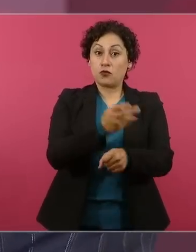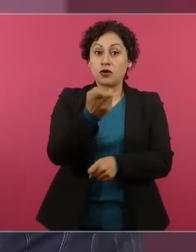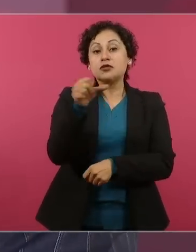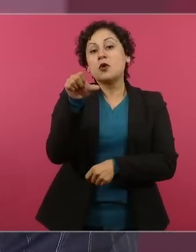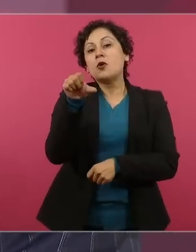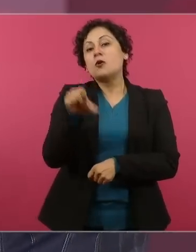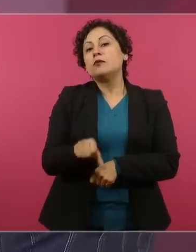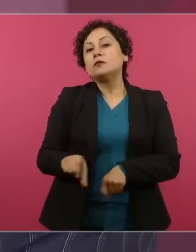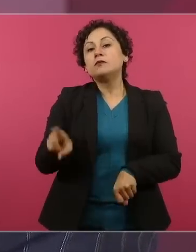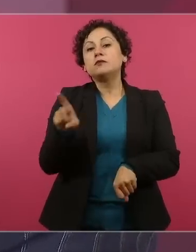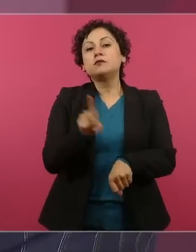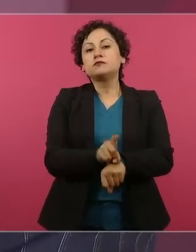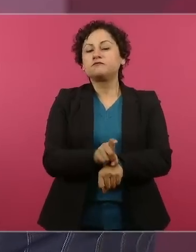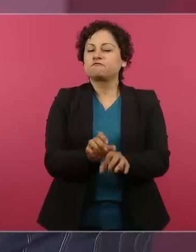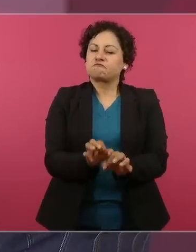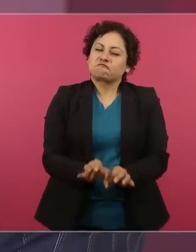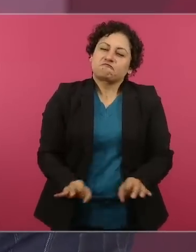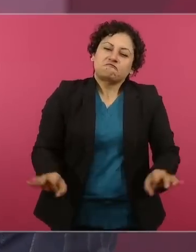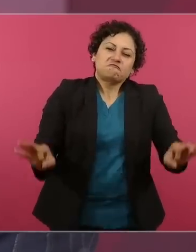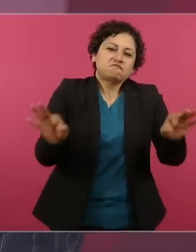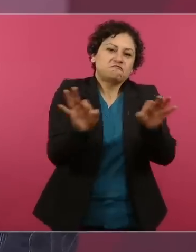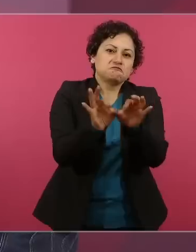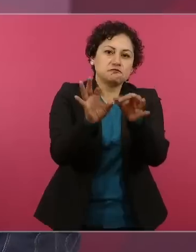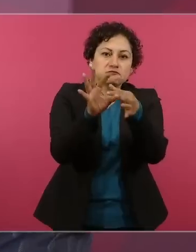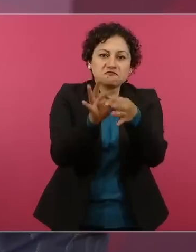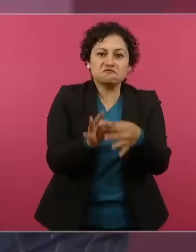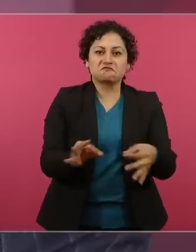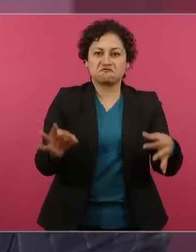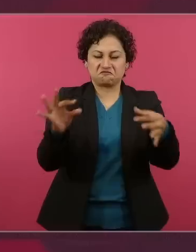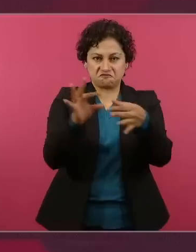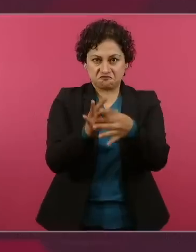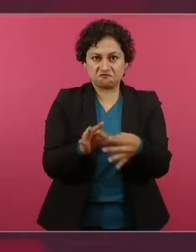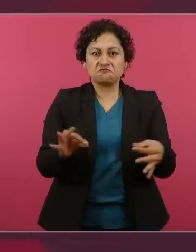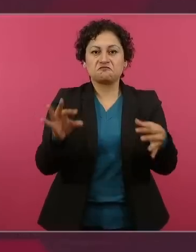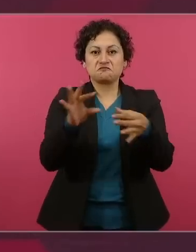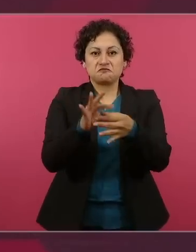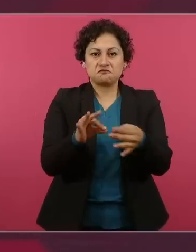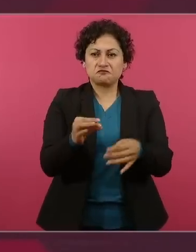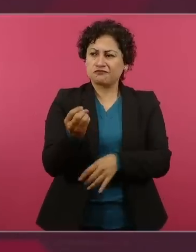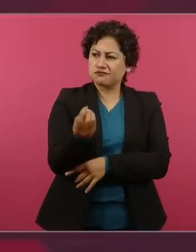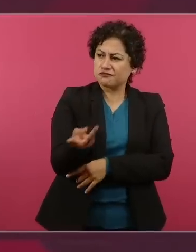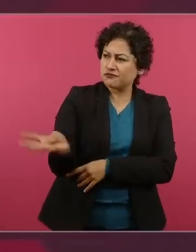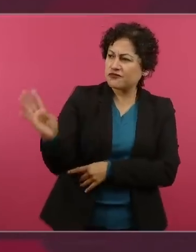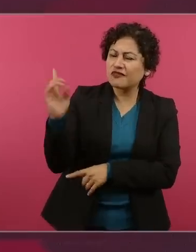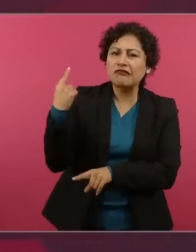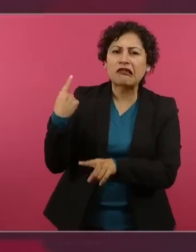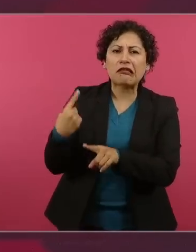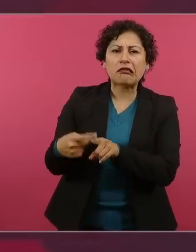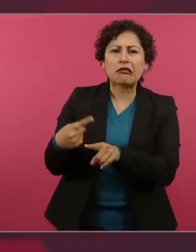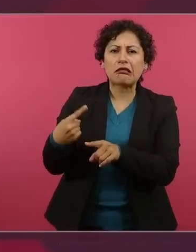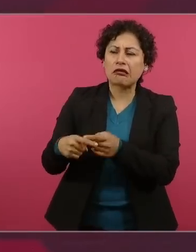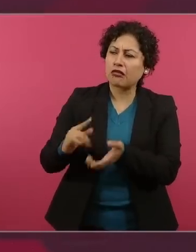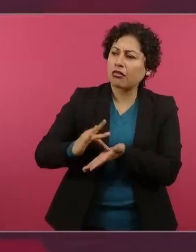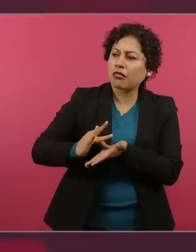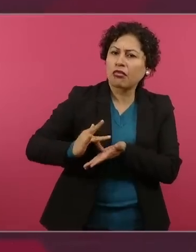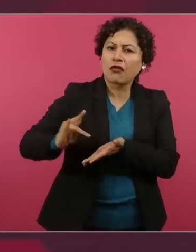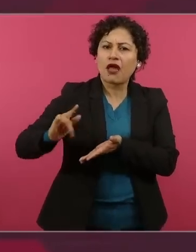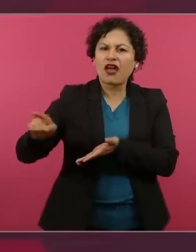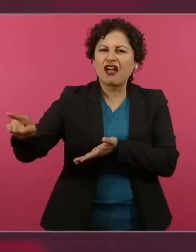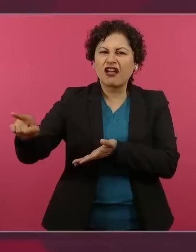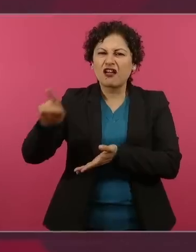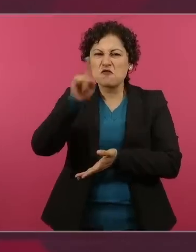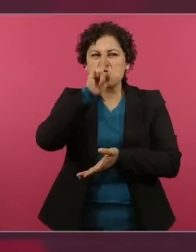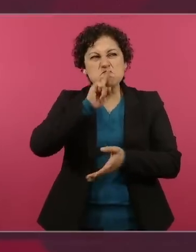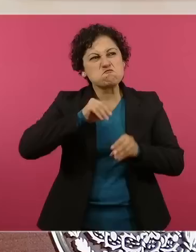¿Quiénes son los que le dieron vuelo a esta calumnia? Los